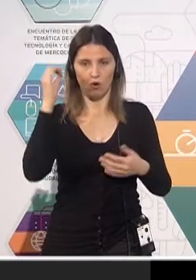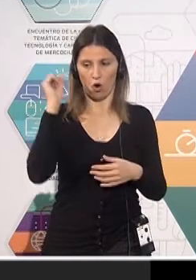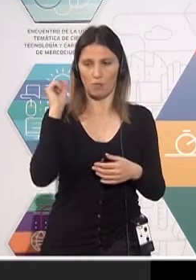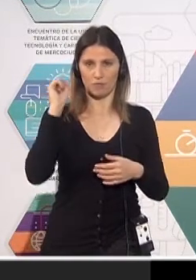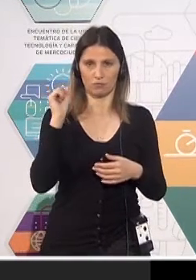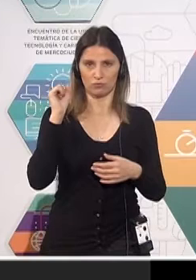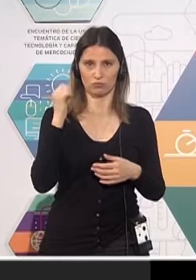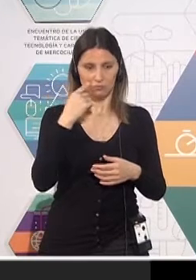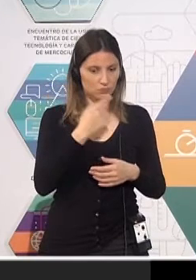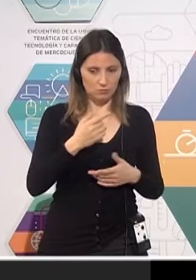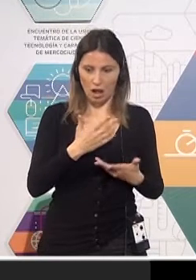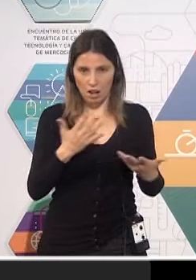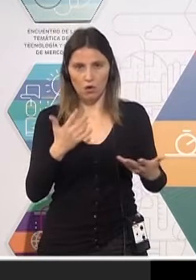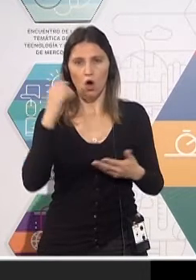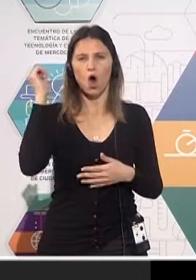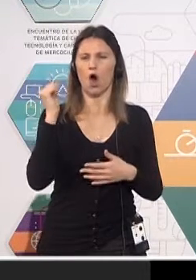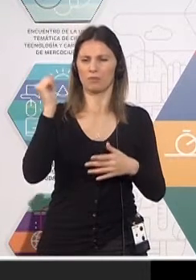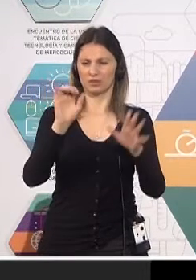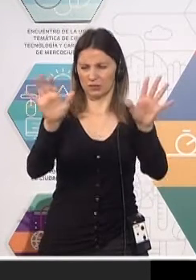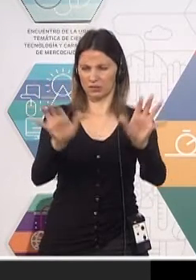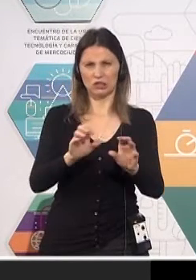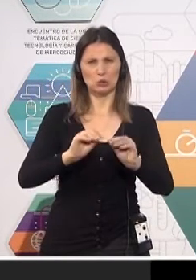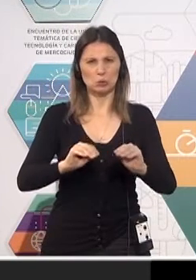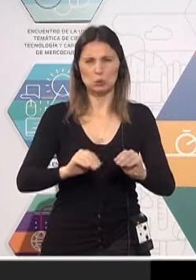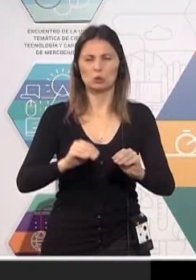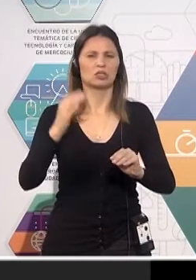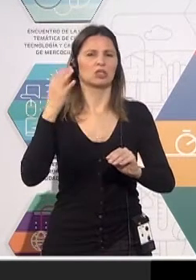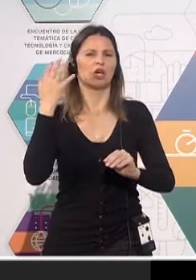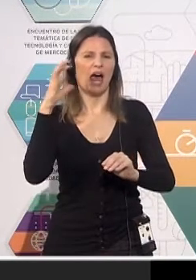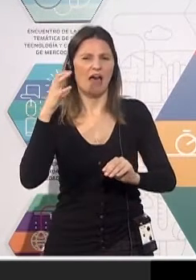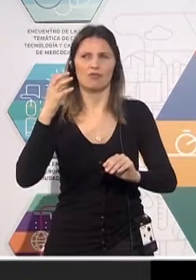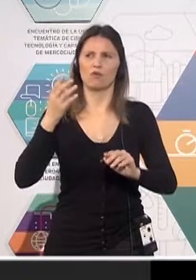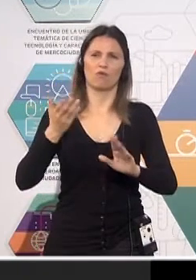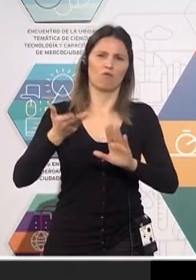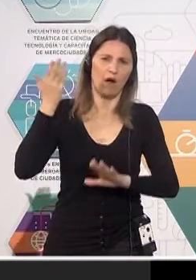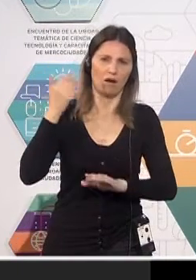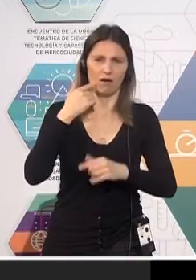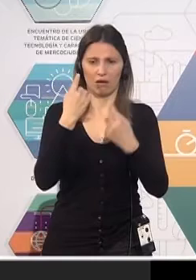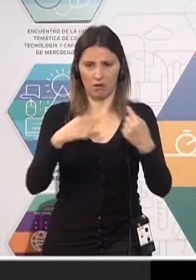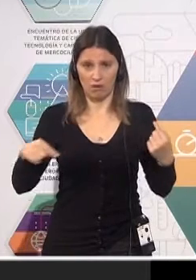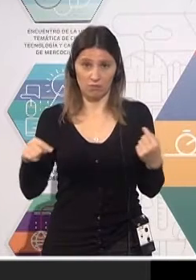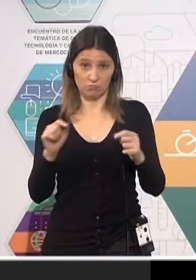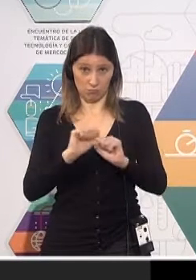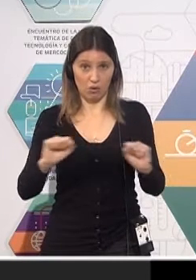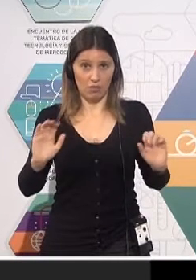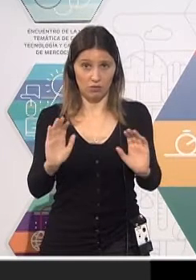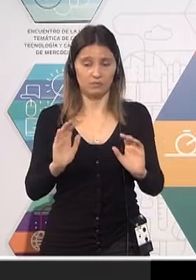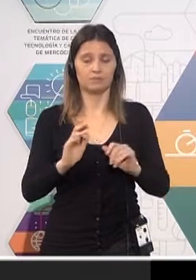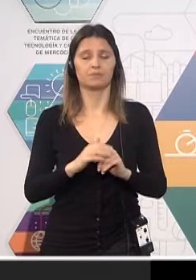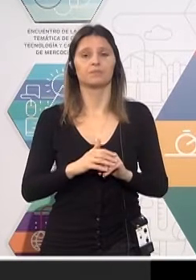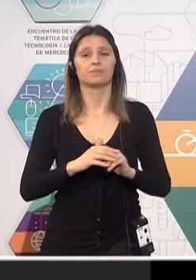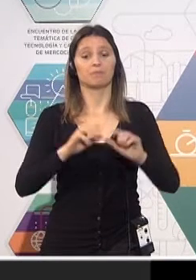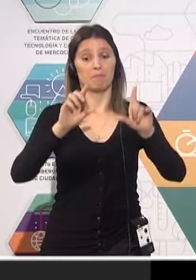adentro de un Omnius. El Omnius en mal estado, Petit Nati alto, etc. Entonces estas son unas pantallas que muestran